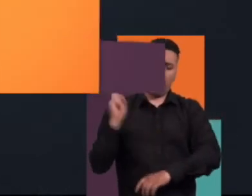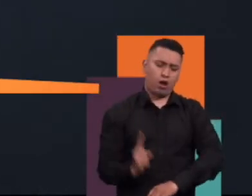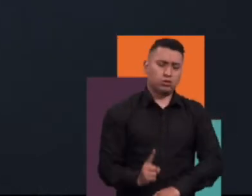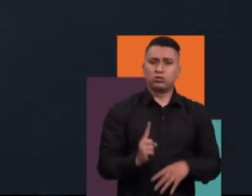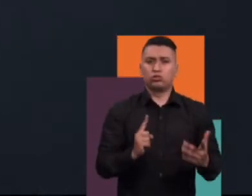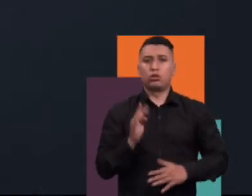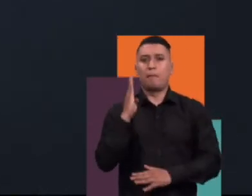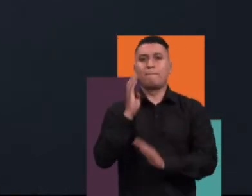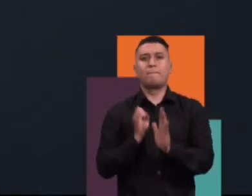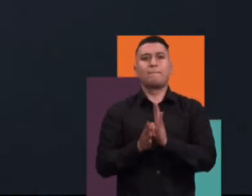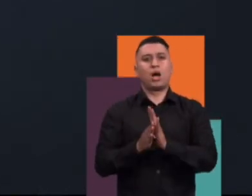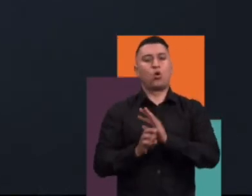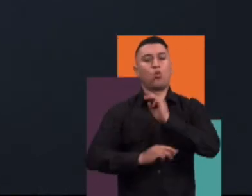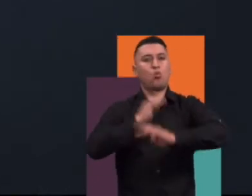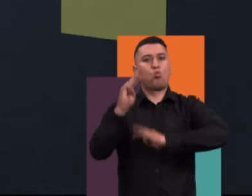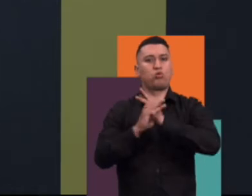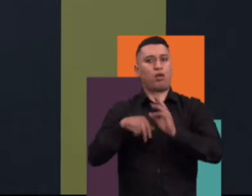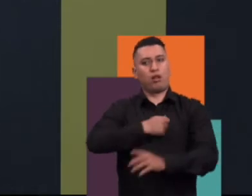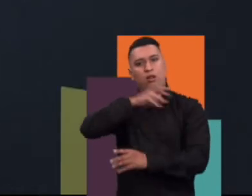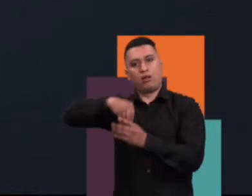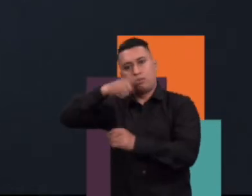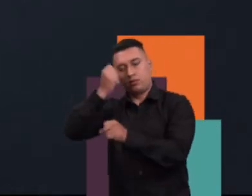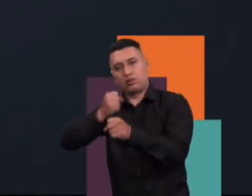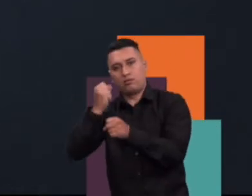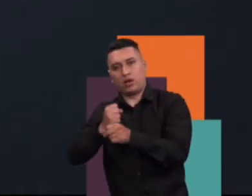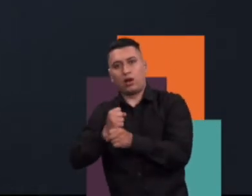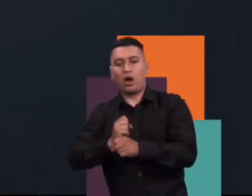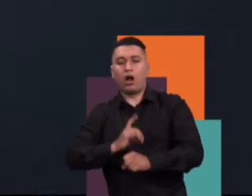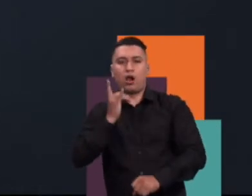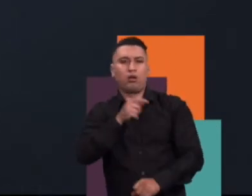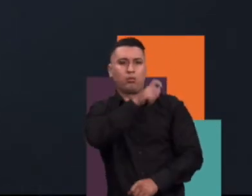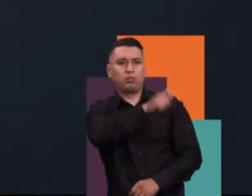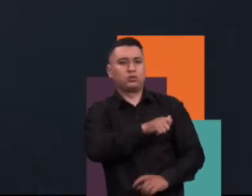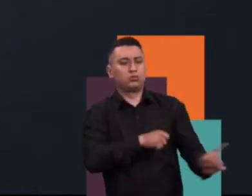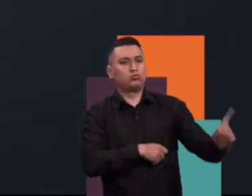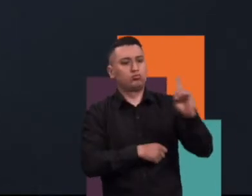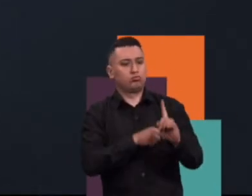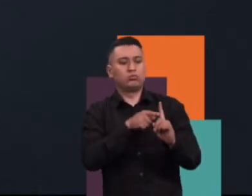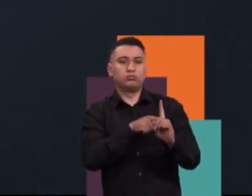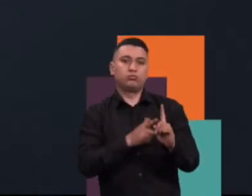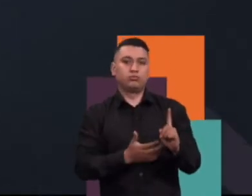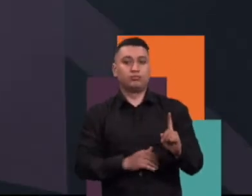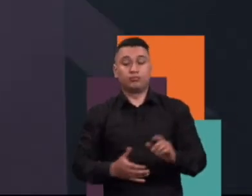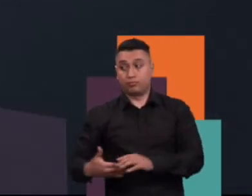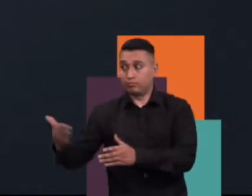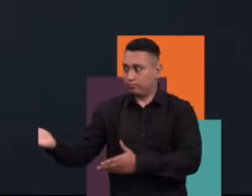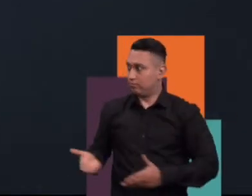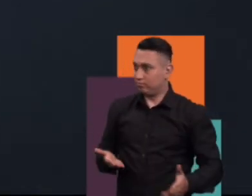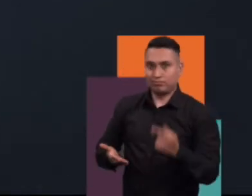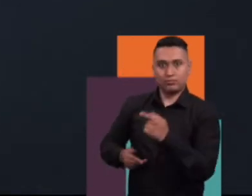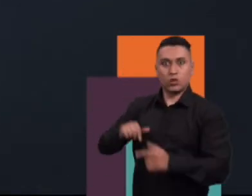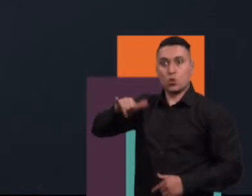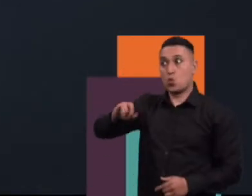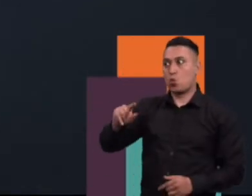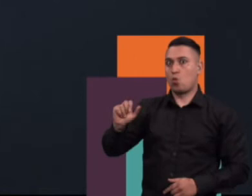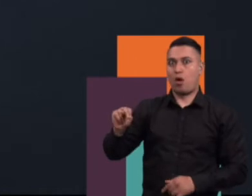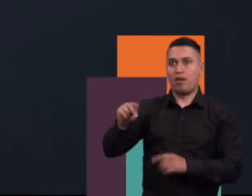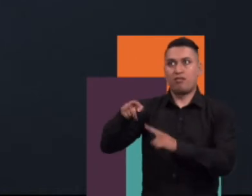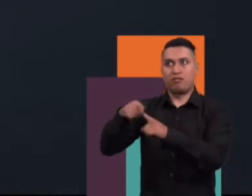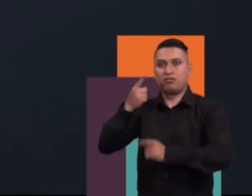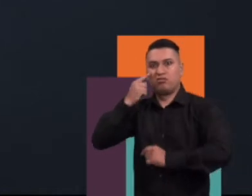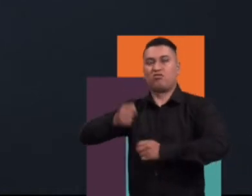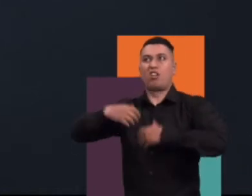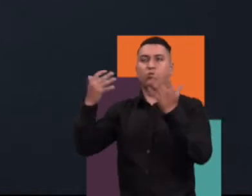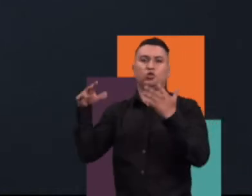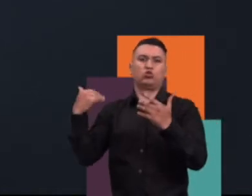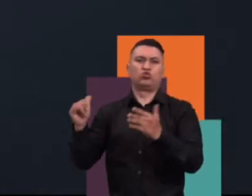yo he trabajado durante muchos años en el Banco Mundial, y resulta que cuando alguien iba a presentarme, en cambio de decirme, le presento a Juan Pablo Ruiz, el experto en